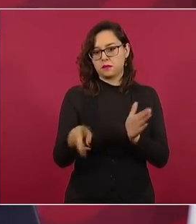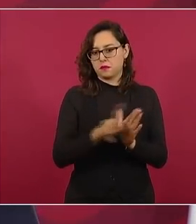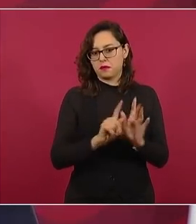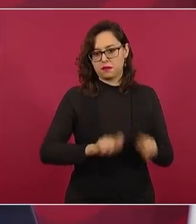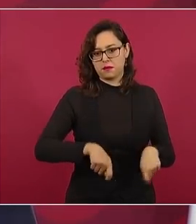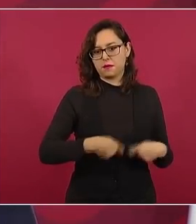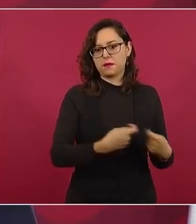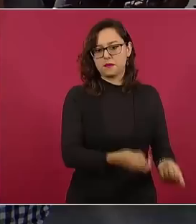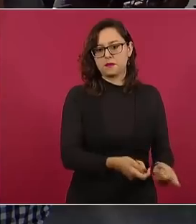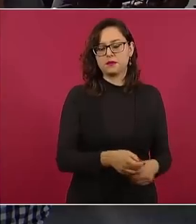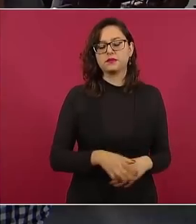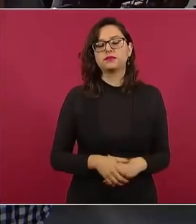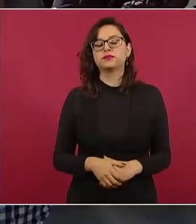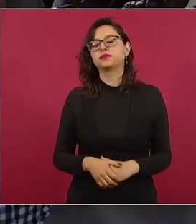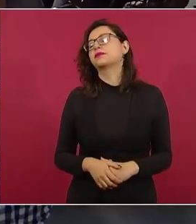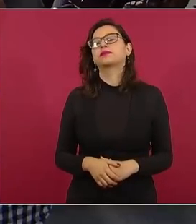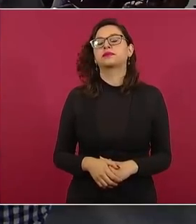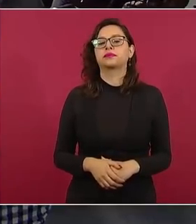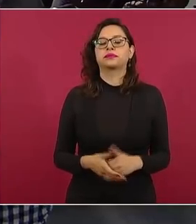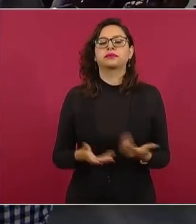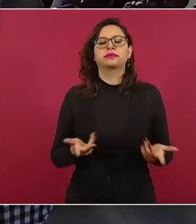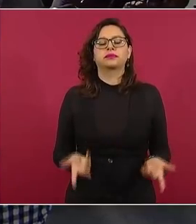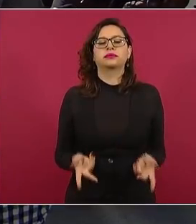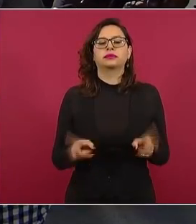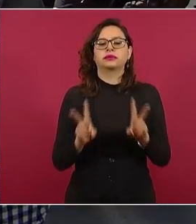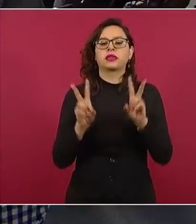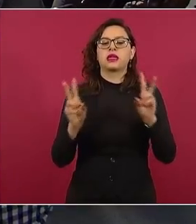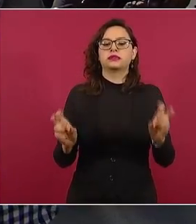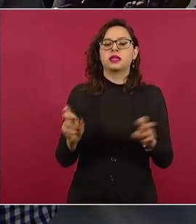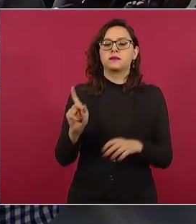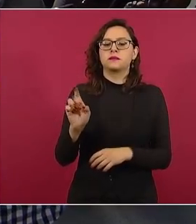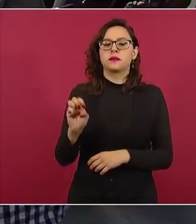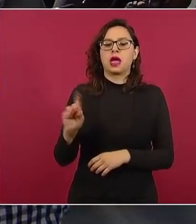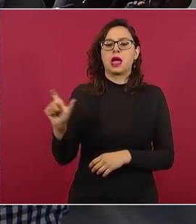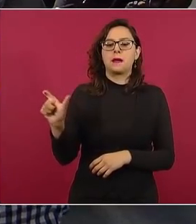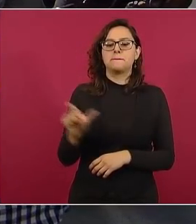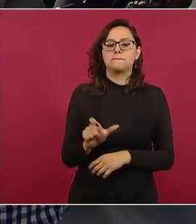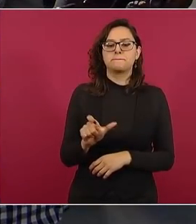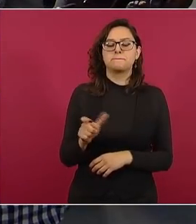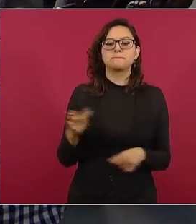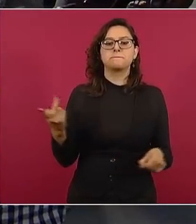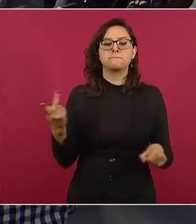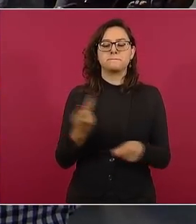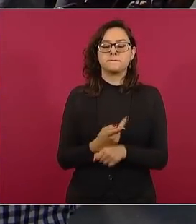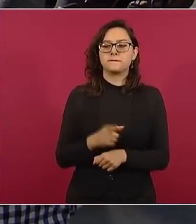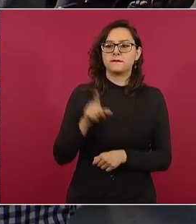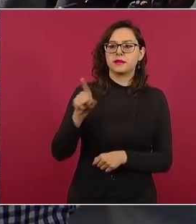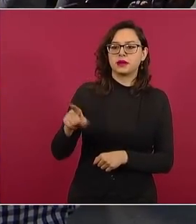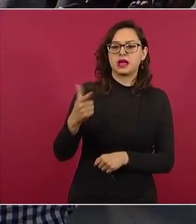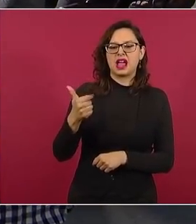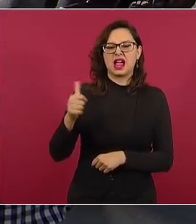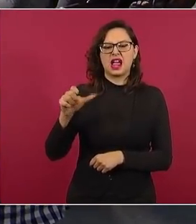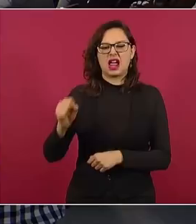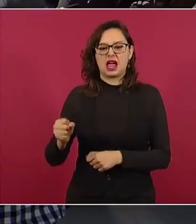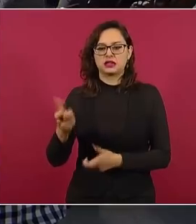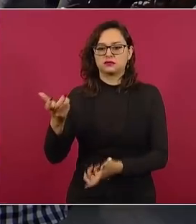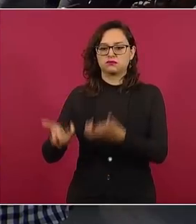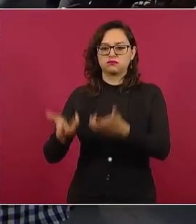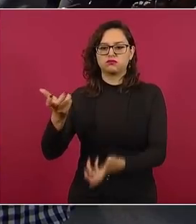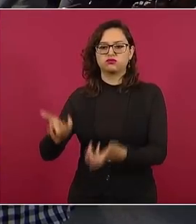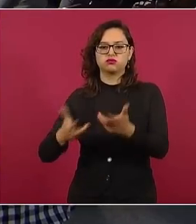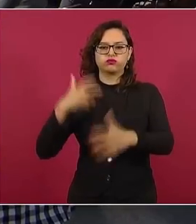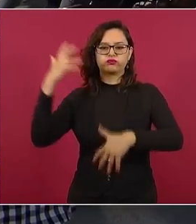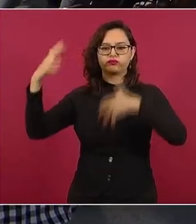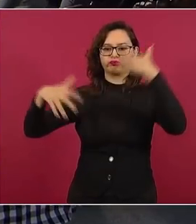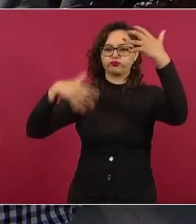Presidente, y también sobre el tema de Pemex, hace un momento usted comentaba aquí lo de la quema de gas en la atmósfera. Tenemos información